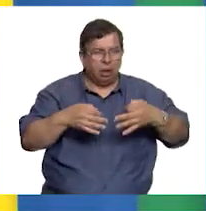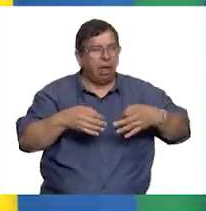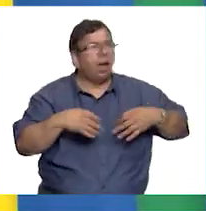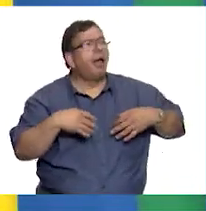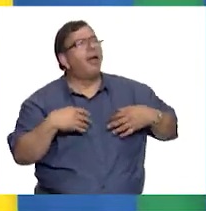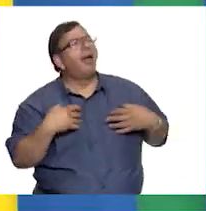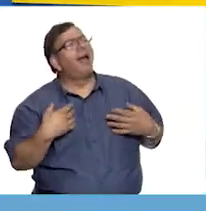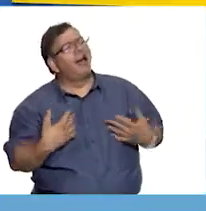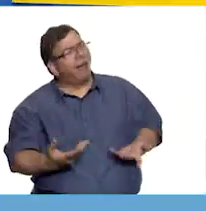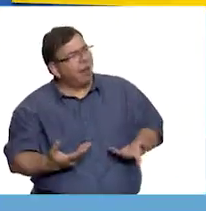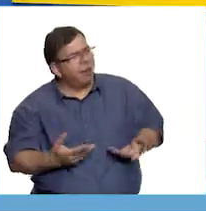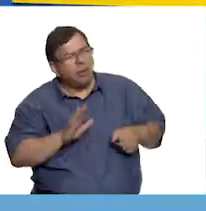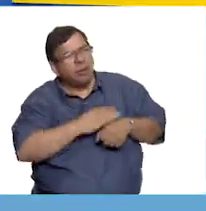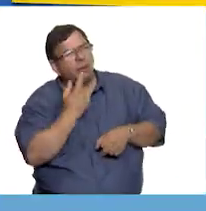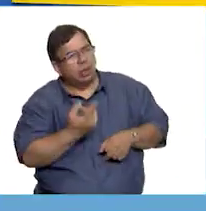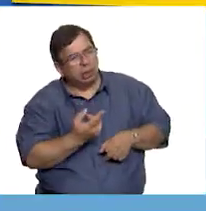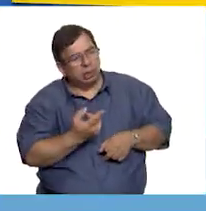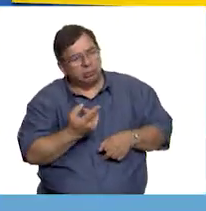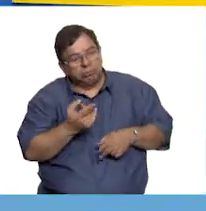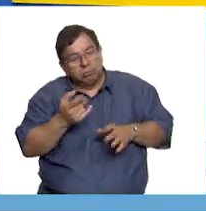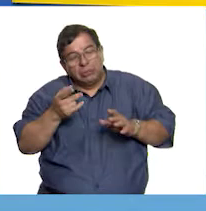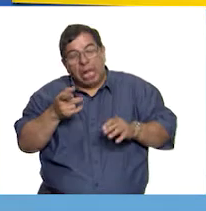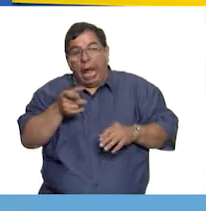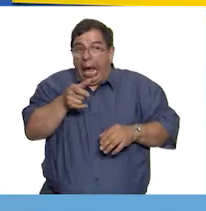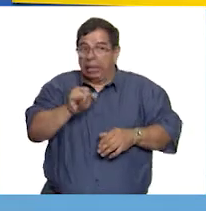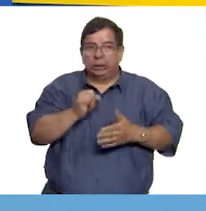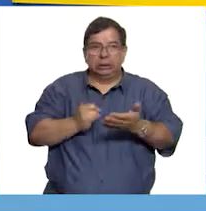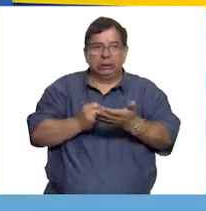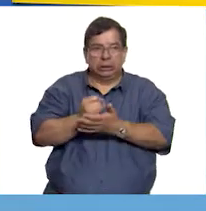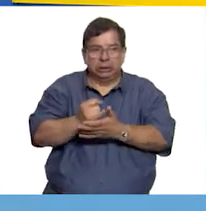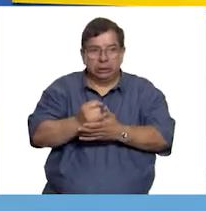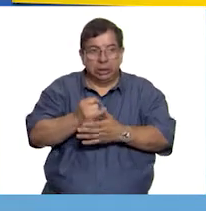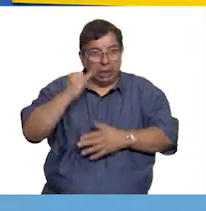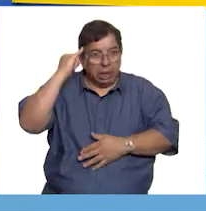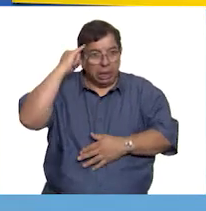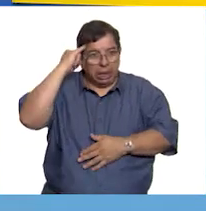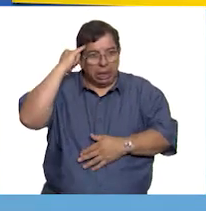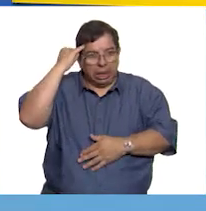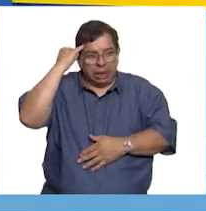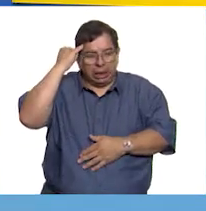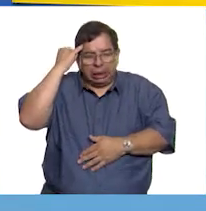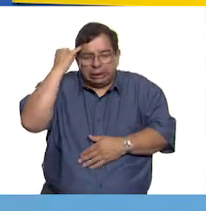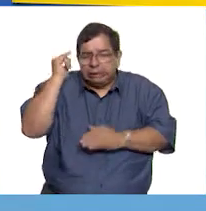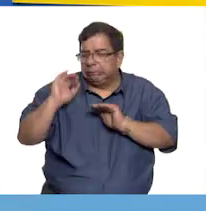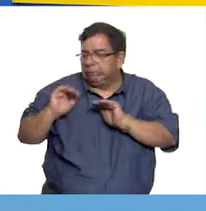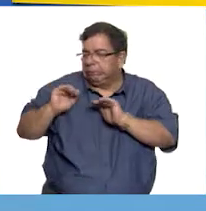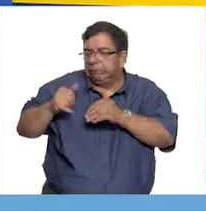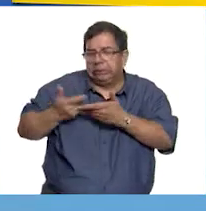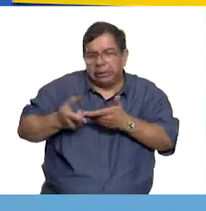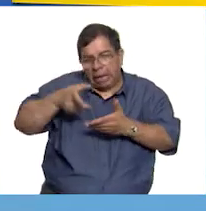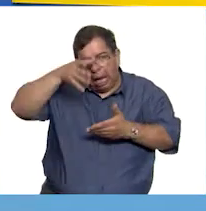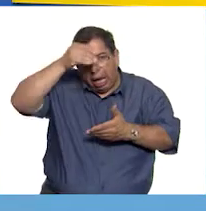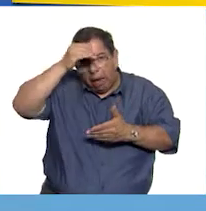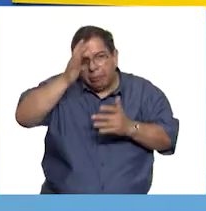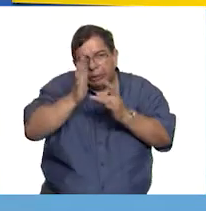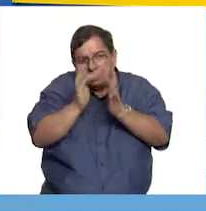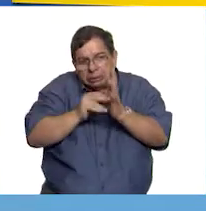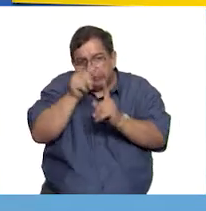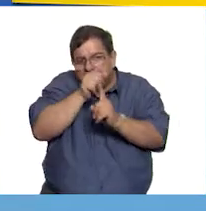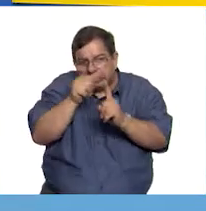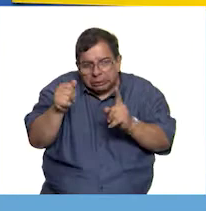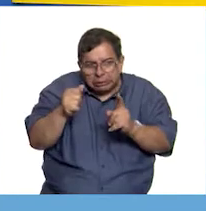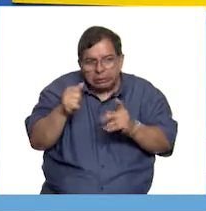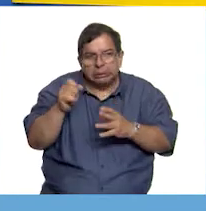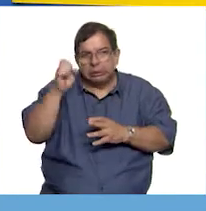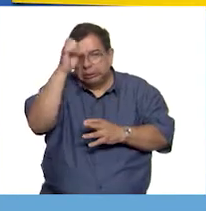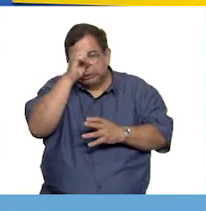pasó? Decidieron eso porque decían que los indígenas llevaban pocos años aprendiendo el cristianismo y por eso